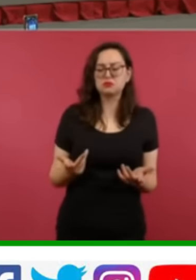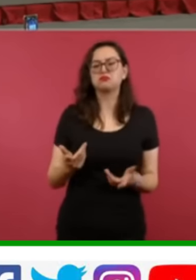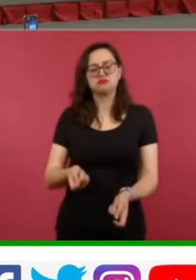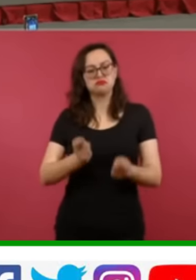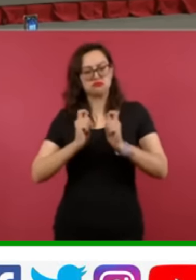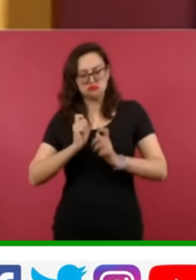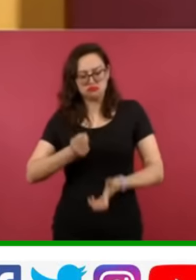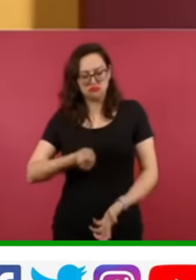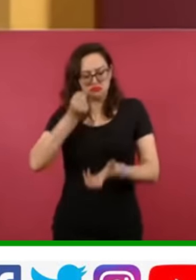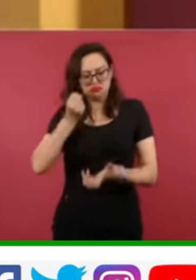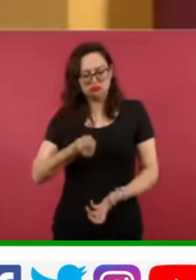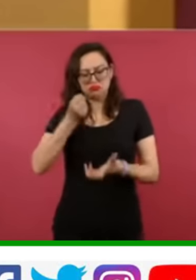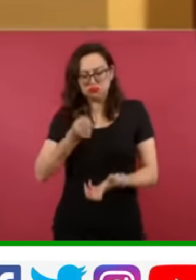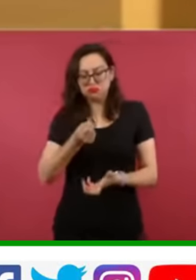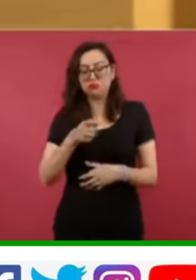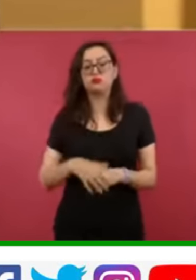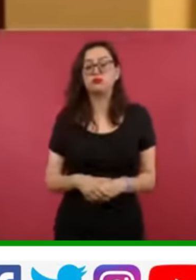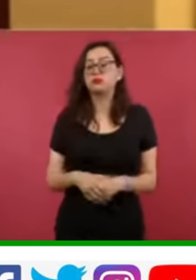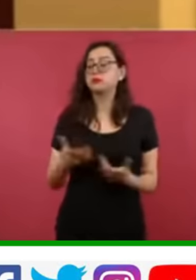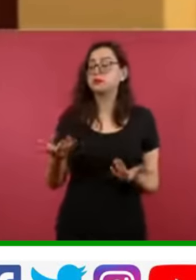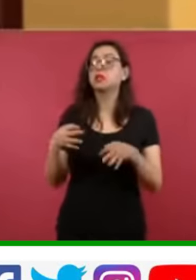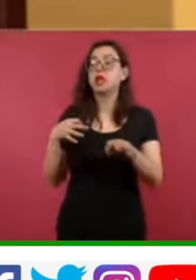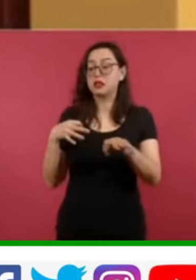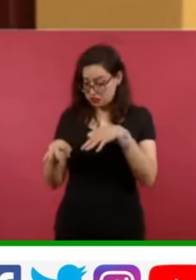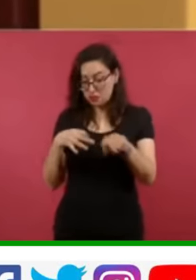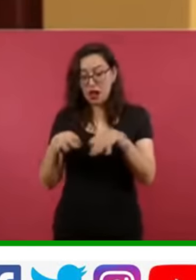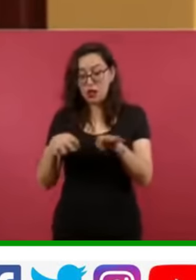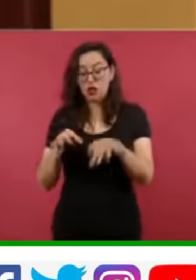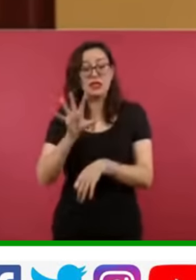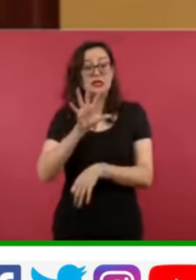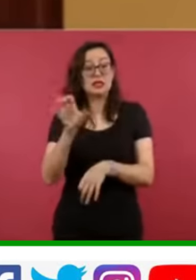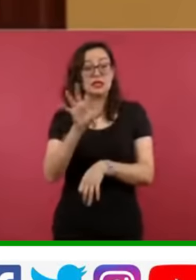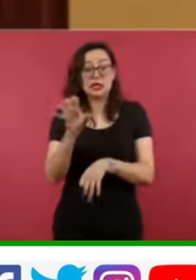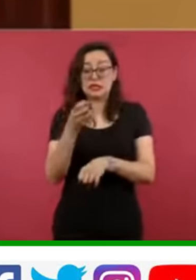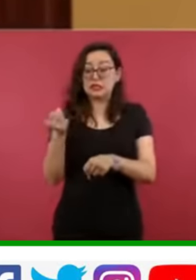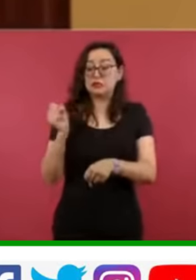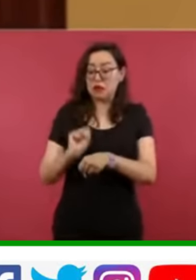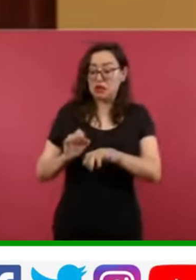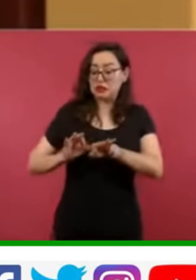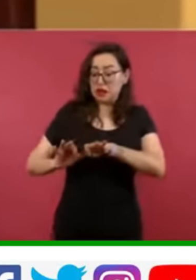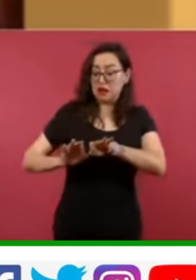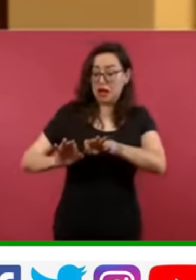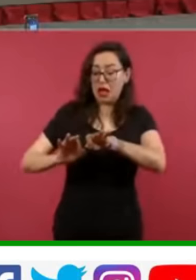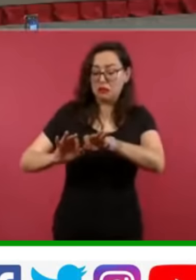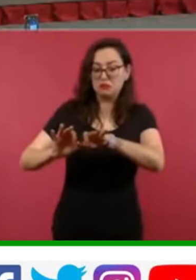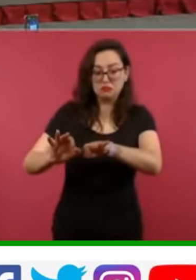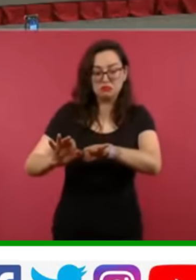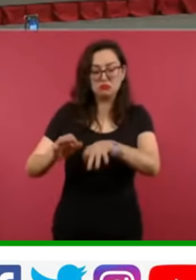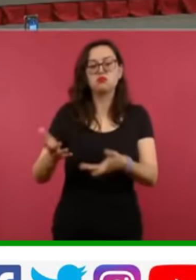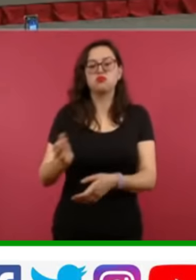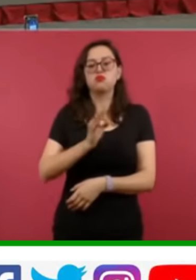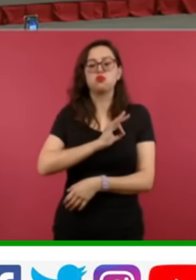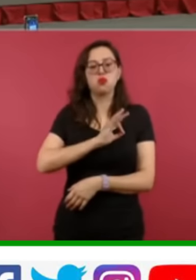y con 10 años de trabajo, es decir, con 500 semanas de cotización. ¿Cuánto recibías?